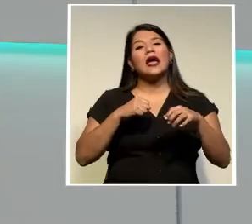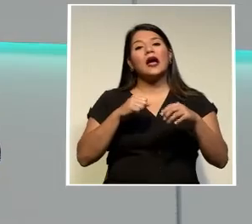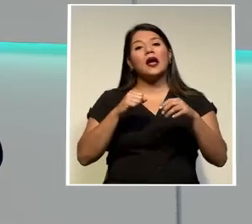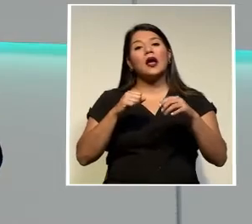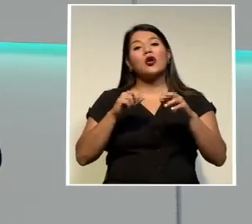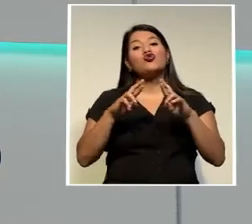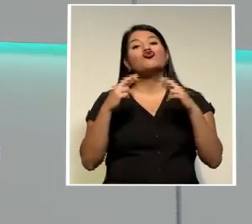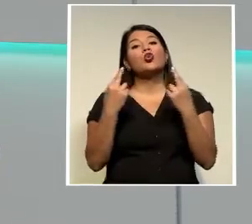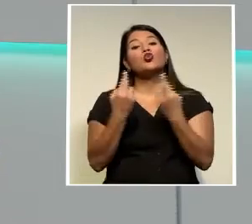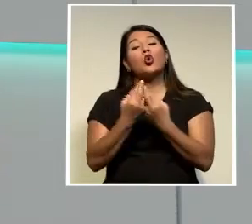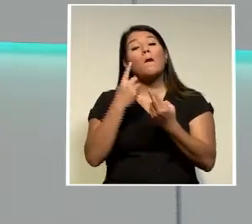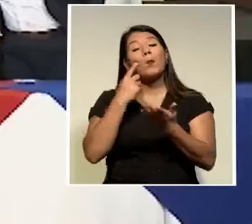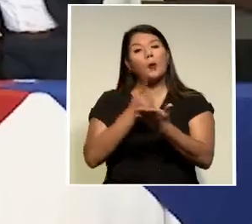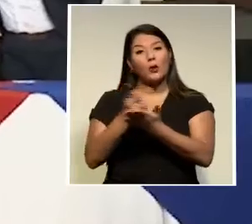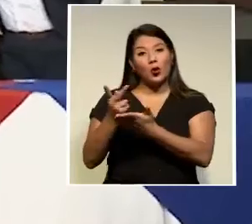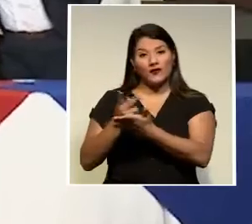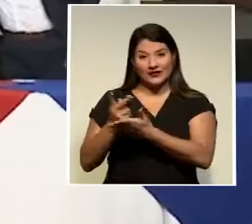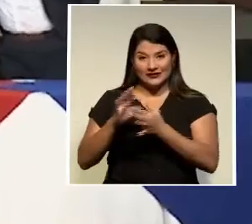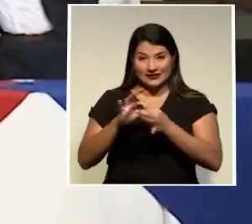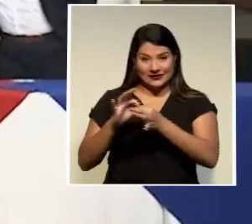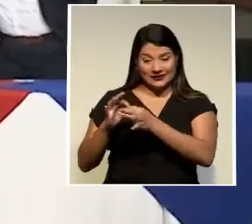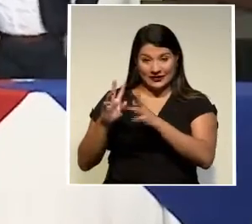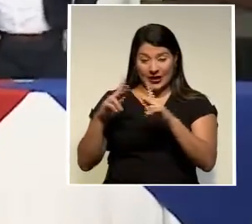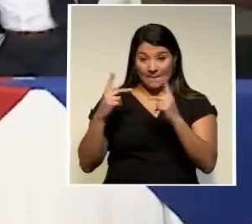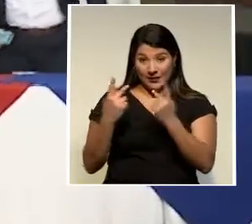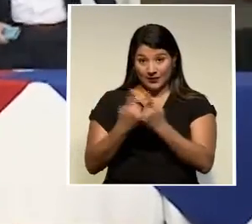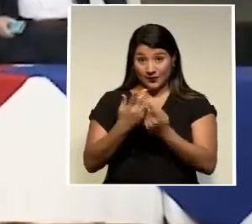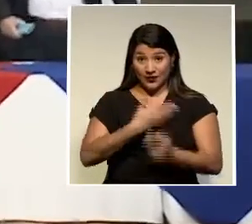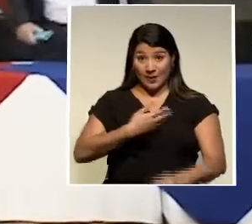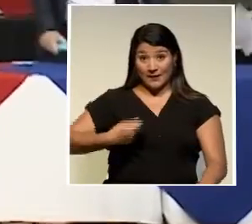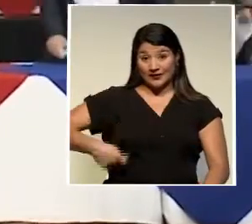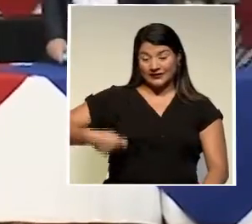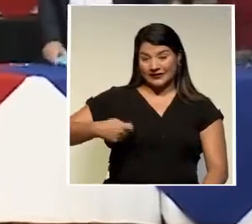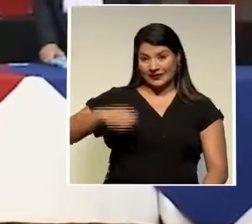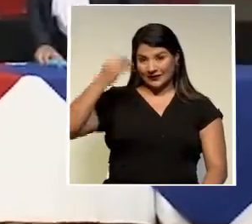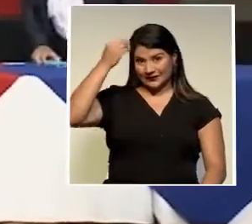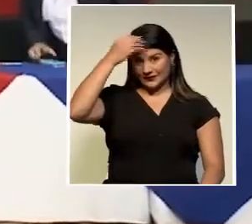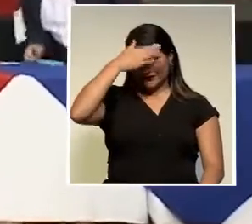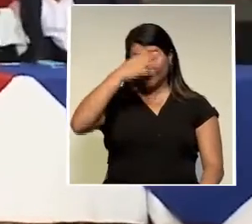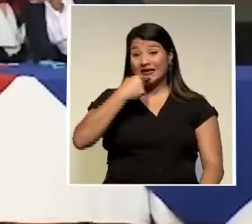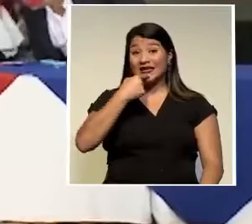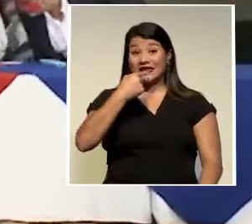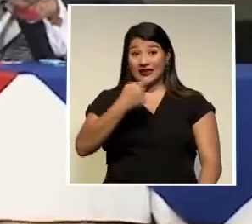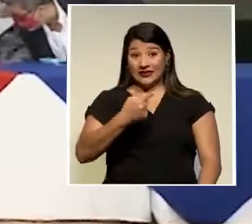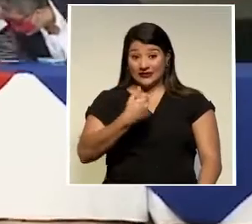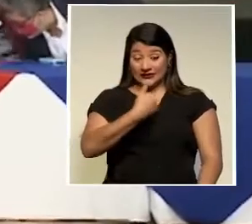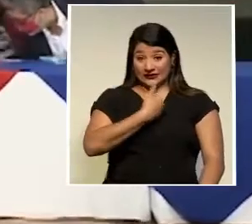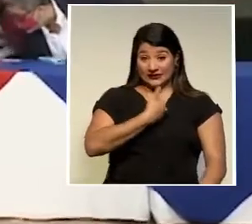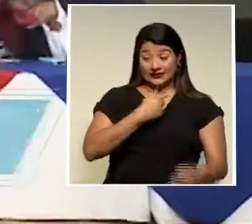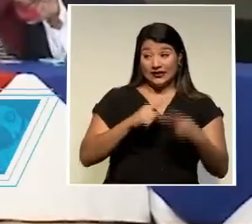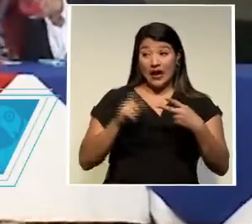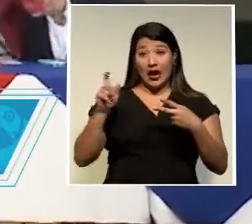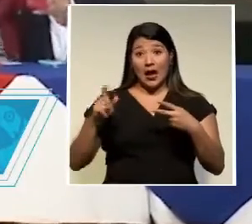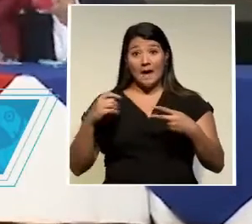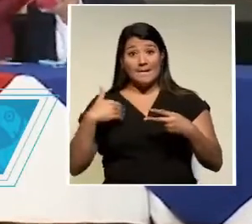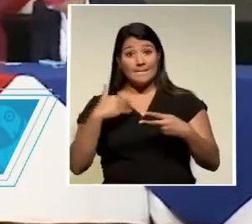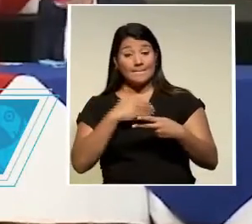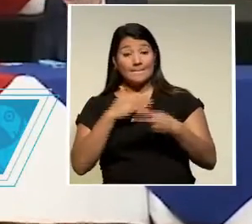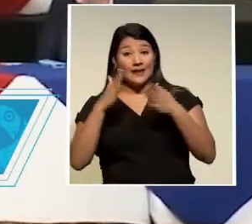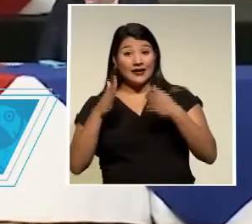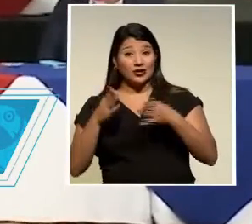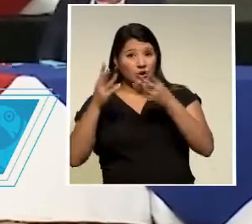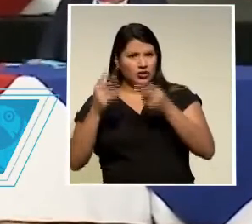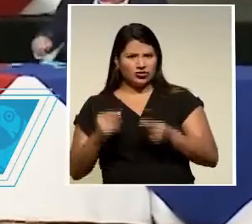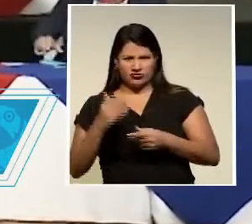provinciales el presidente de la república carlos alvarado afirmó que tanto él como el ministro de hacienda desconocían el